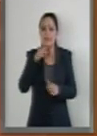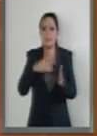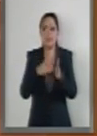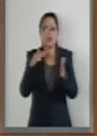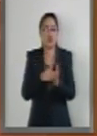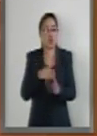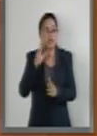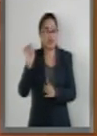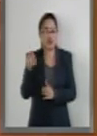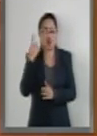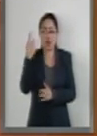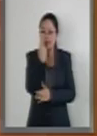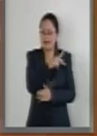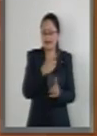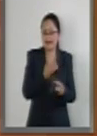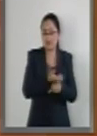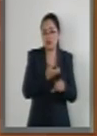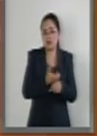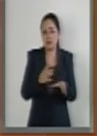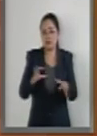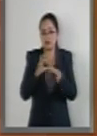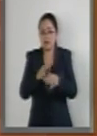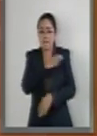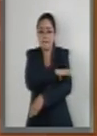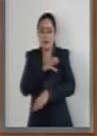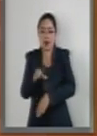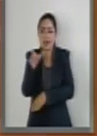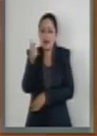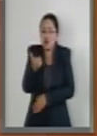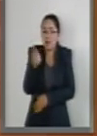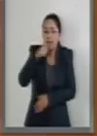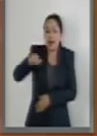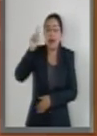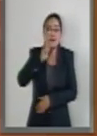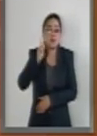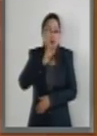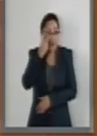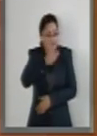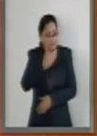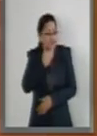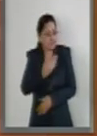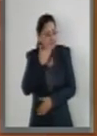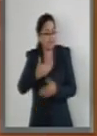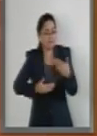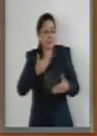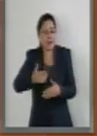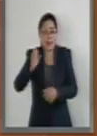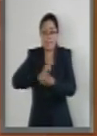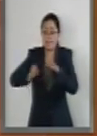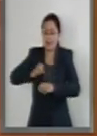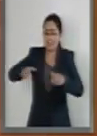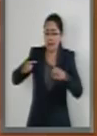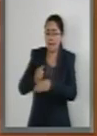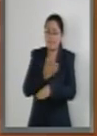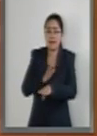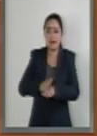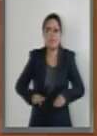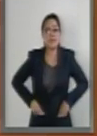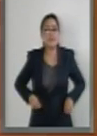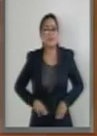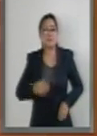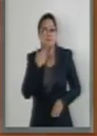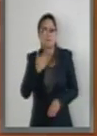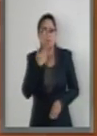estadounidenses. El empoderamiento económico de las mujeres es un buen negocio. Las empresas se benefician enormemente